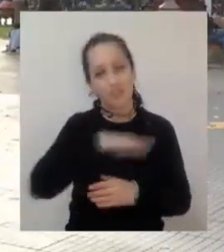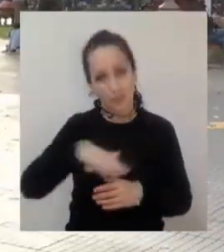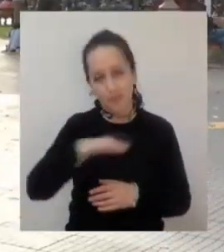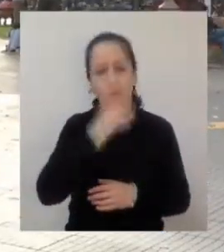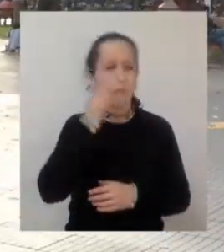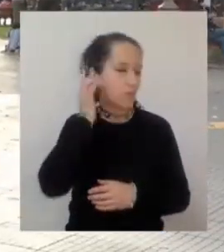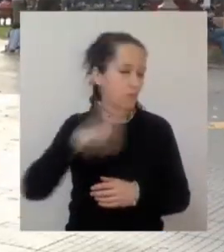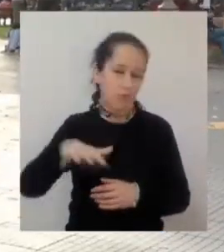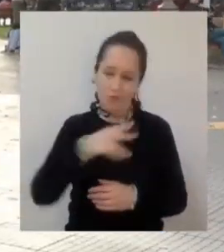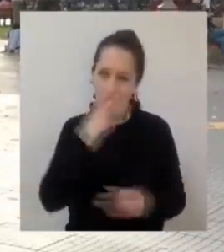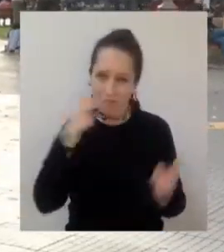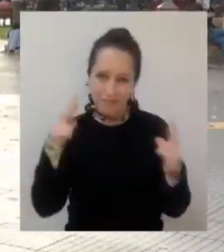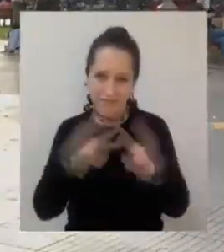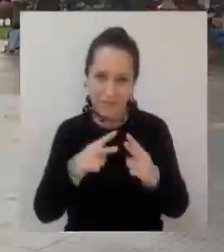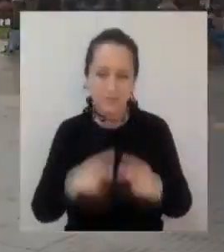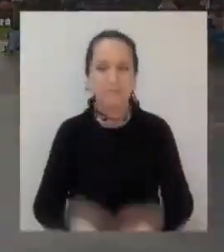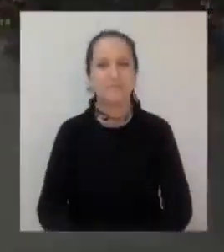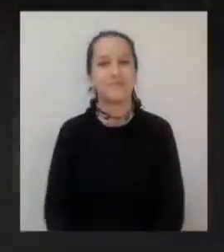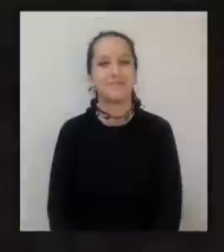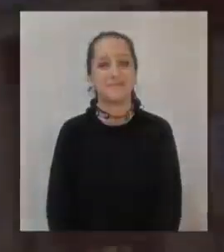de Todas y Todos. Hasta pronto.